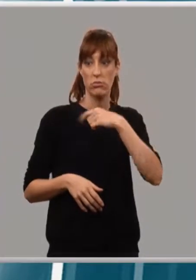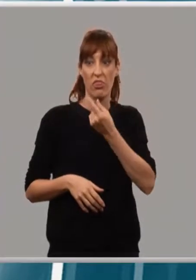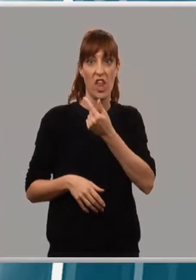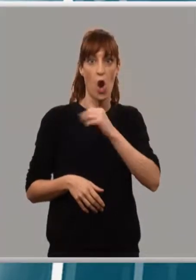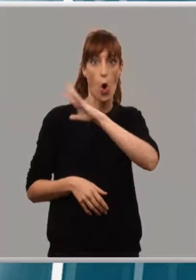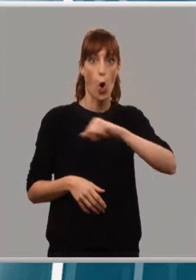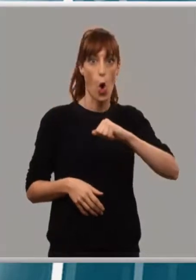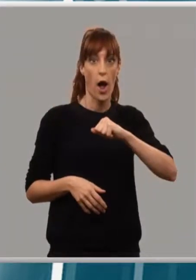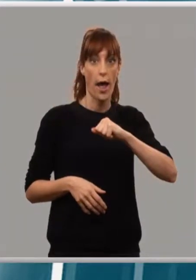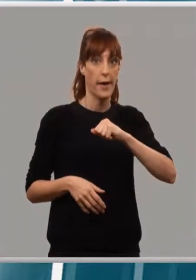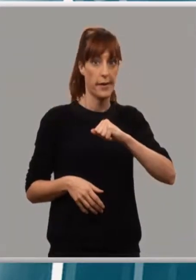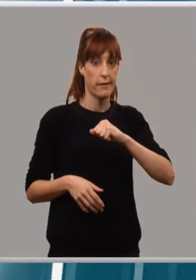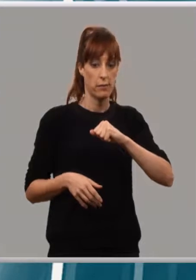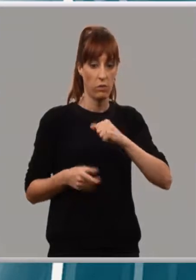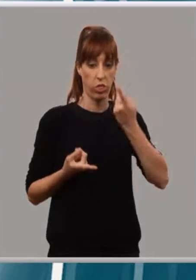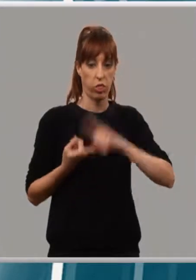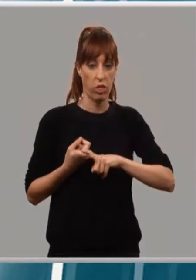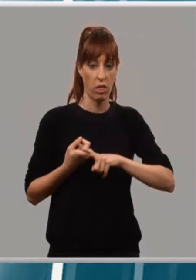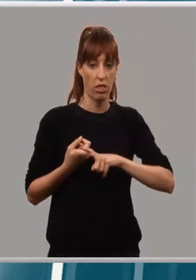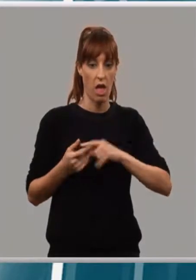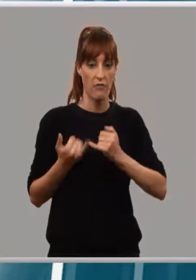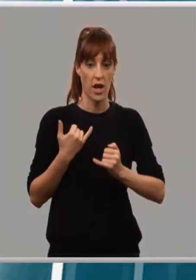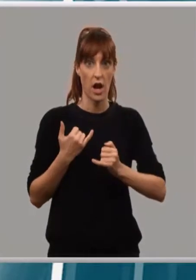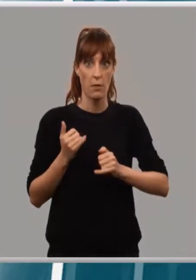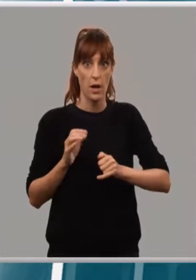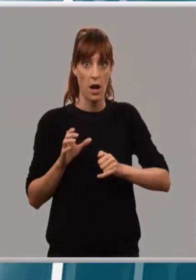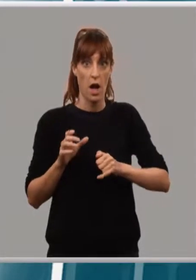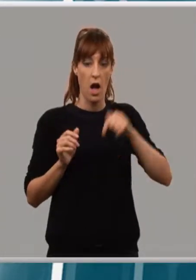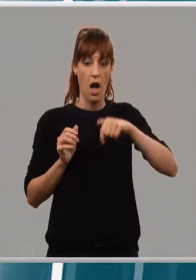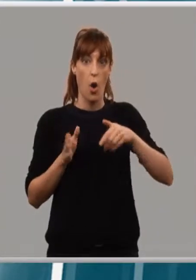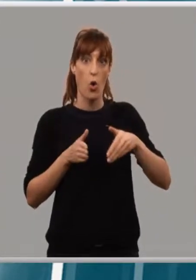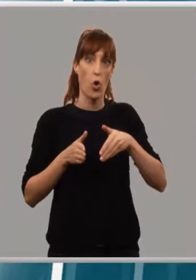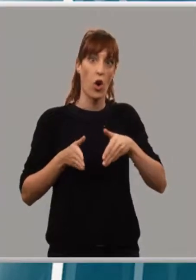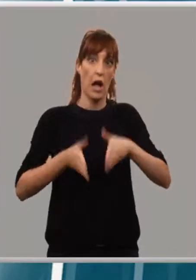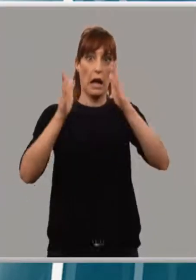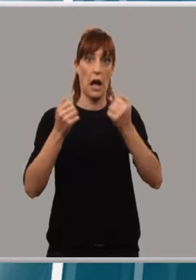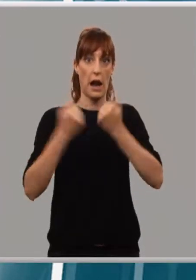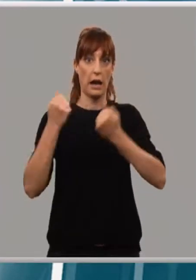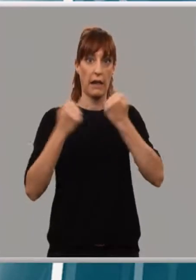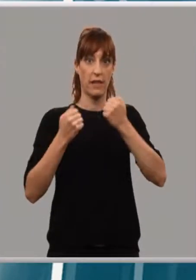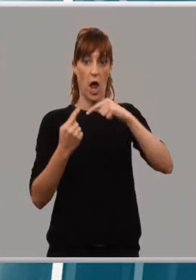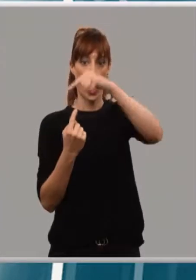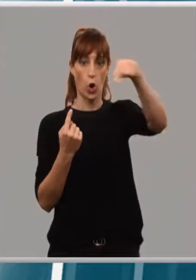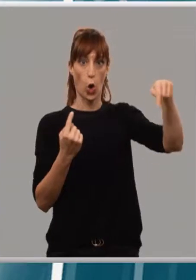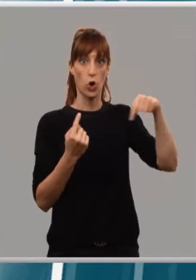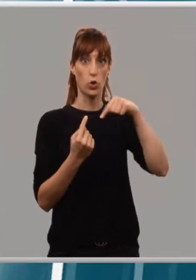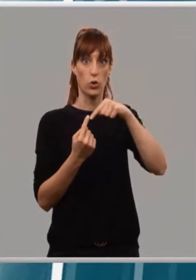Y al subir, pues subiendo por aquí por una carretera, pasé por una rotonda y pensé